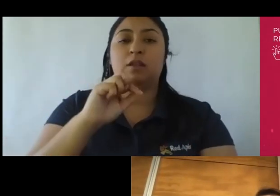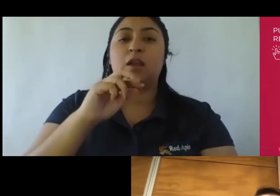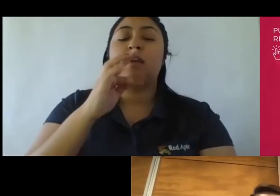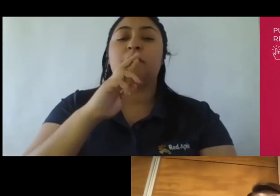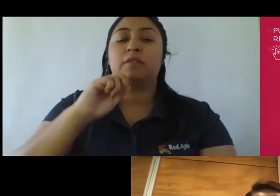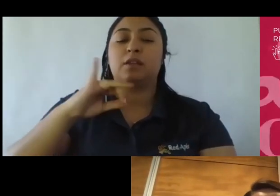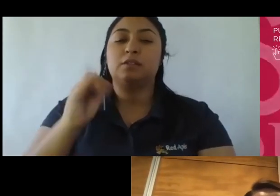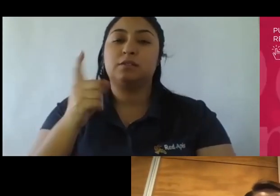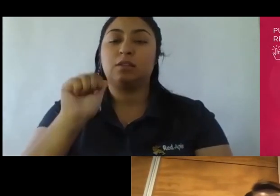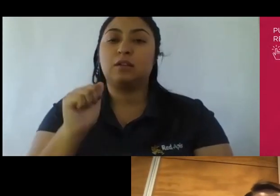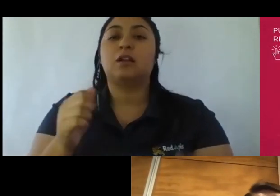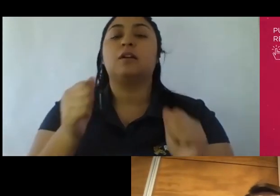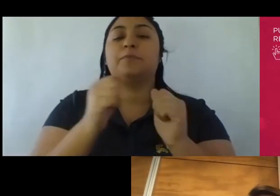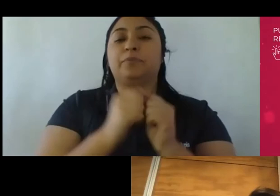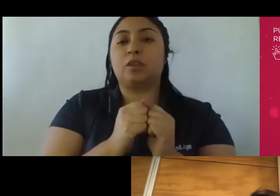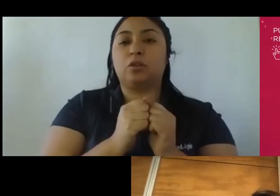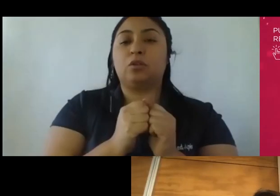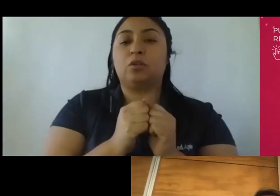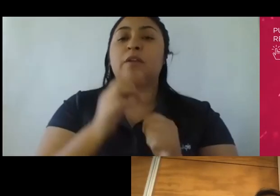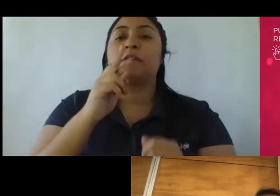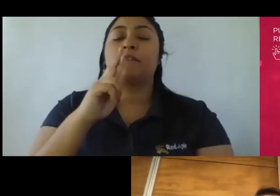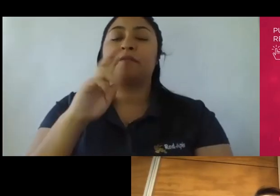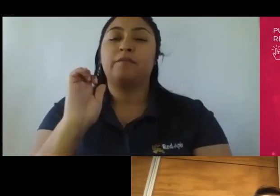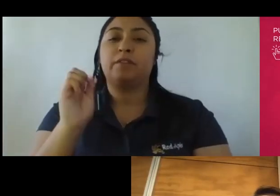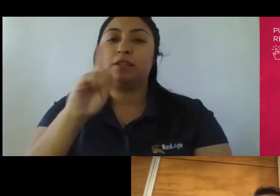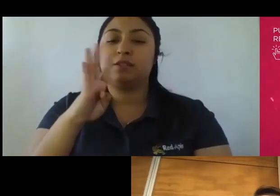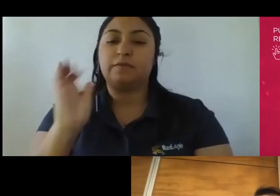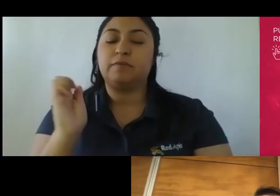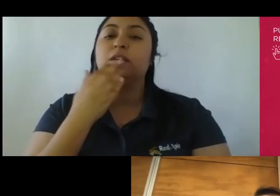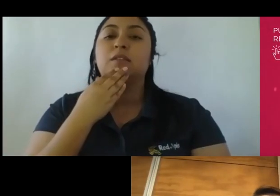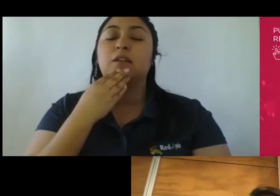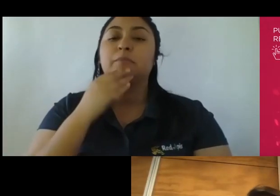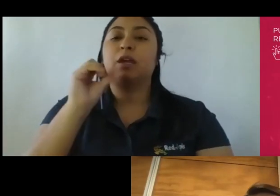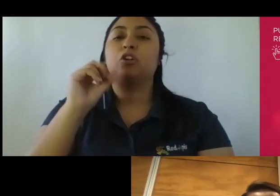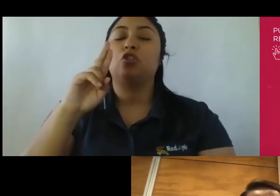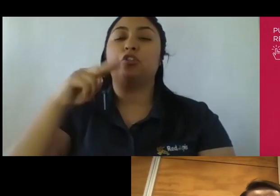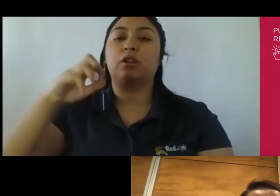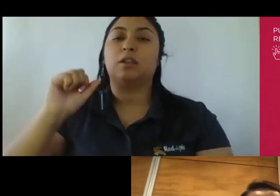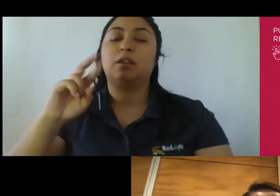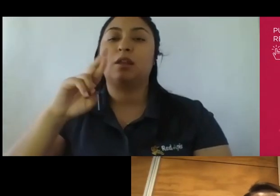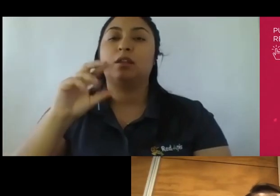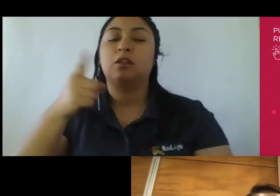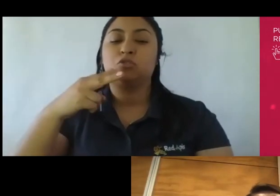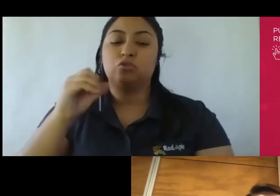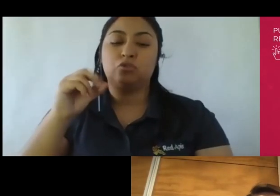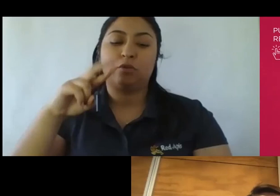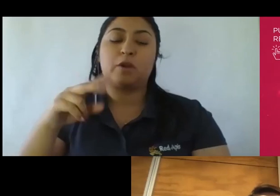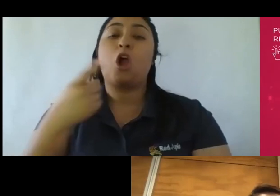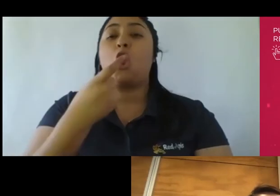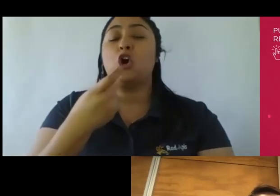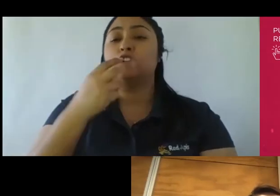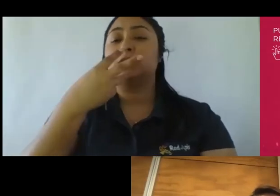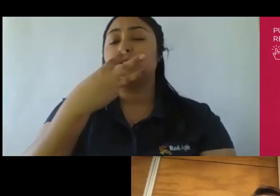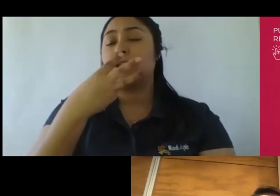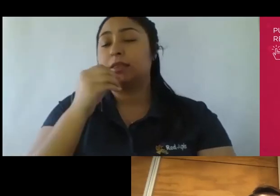de Corner Shop a las 11.30 tendremos también un masterclass de comunicación estratégica en